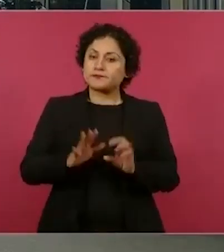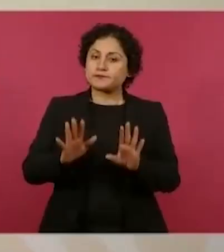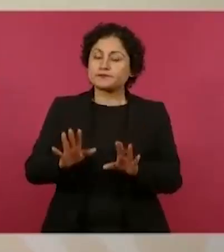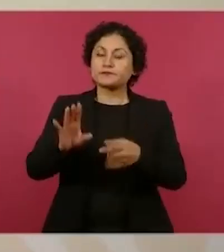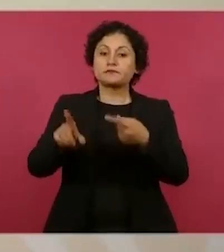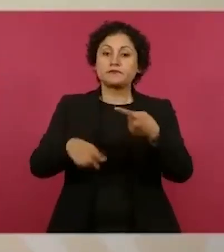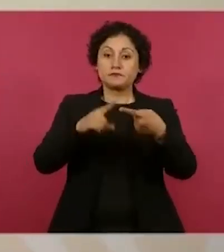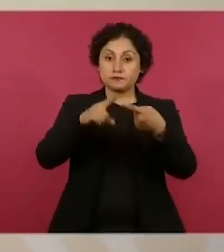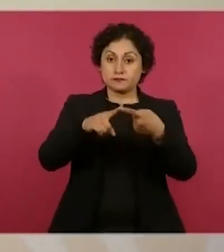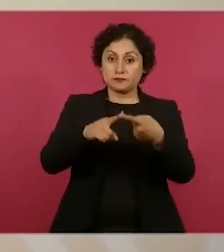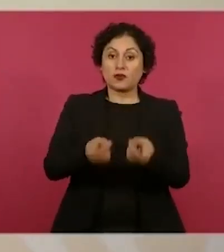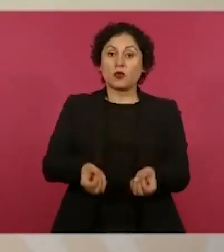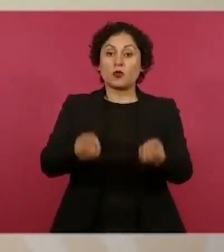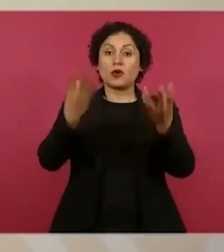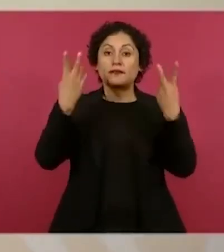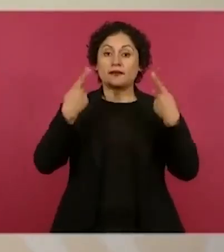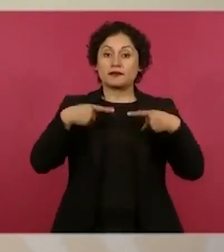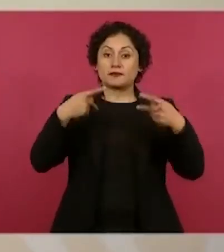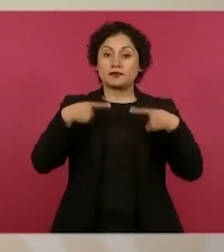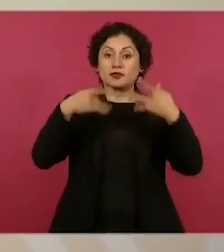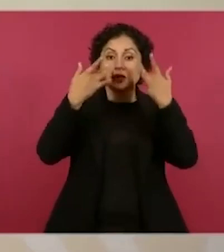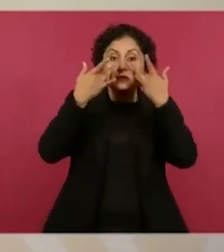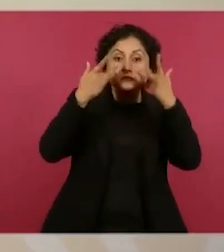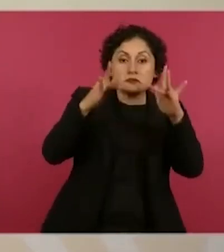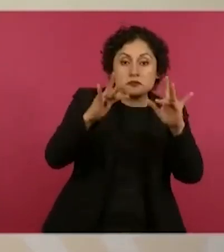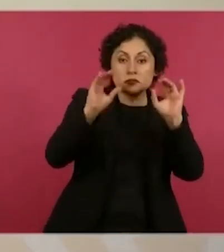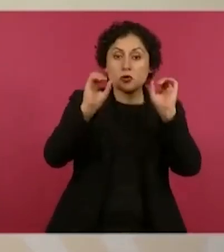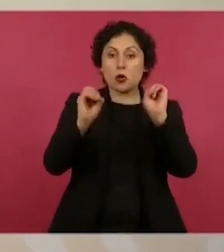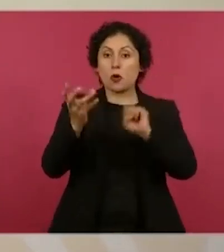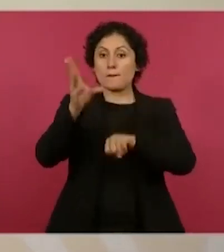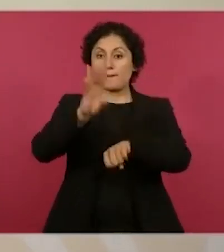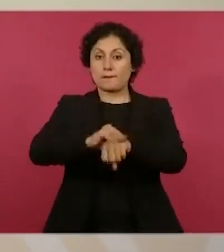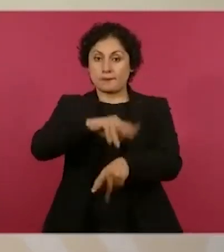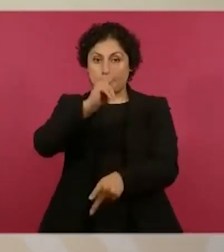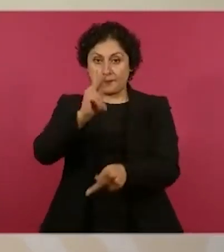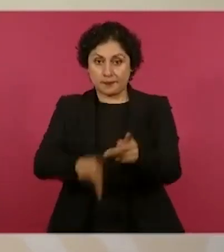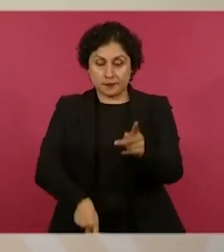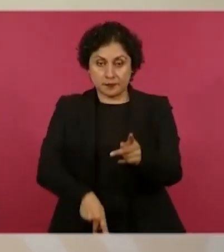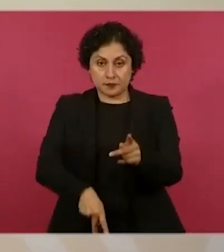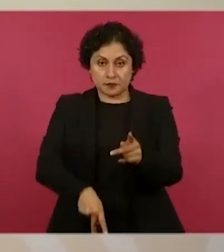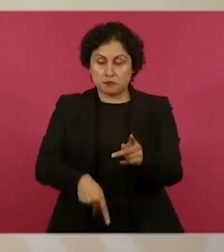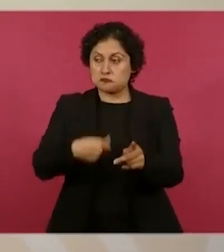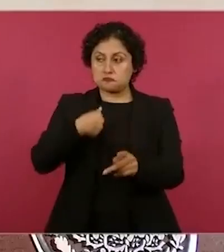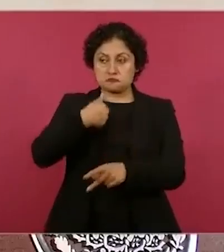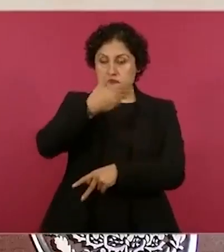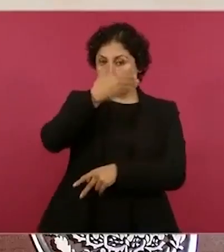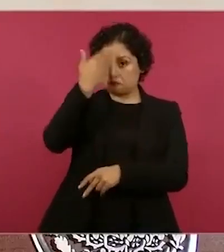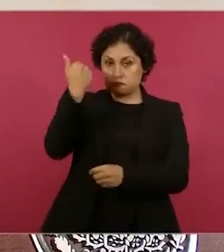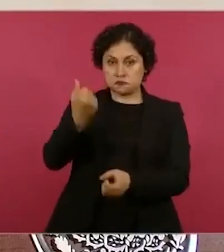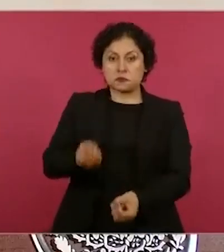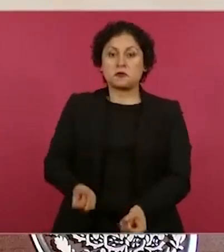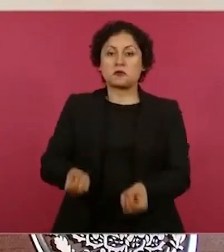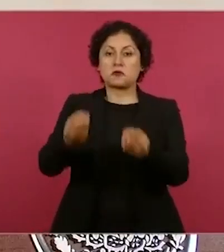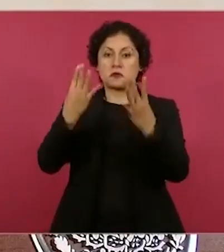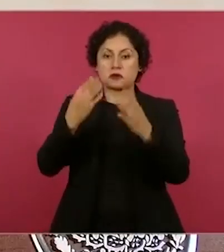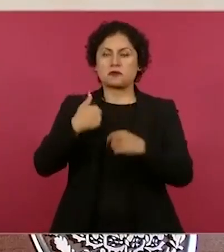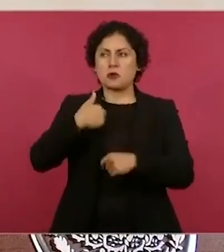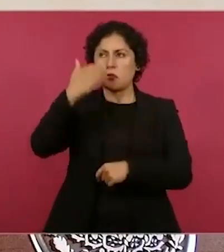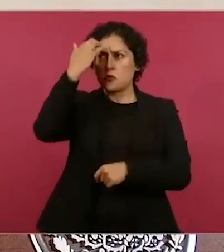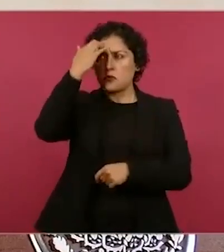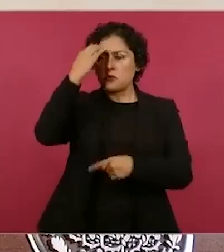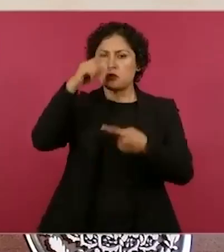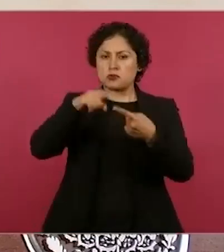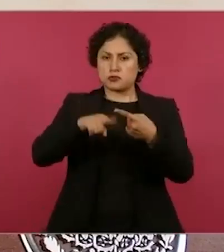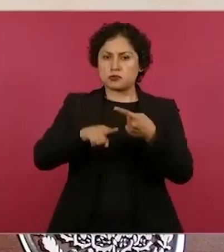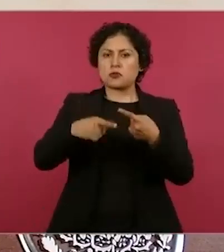licencia. Conozco de algunos casos, el de Hugo López-Gatell, el de Ricardo